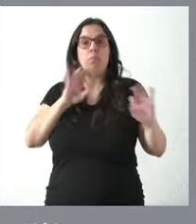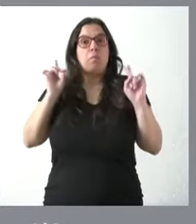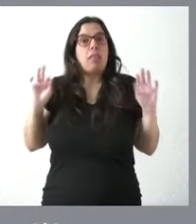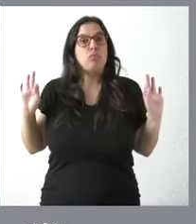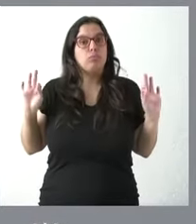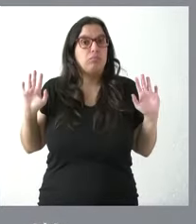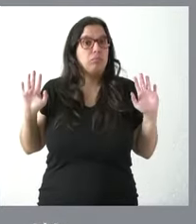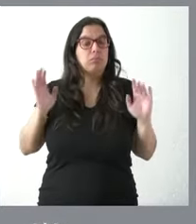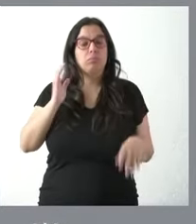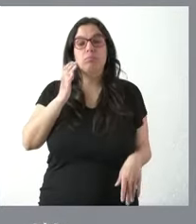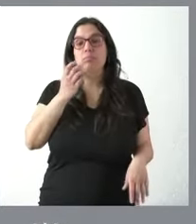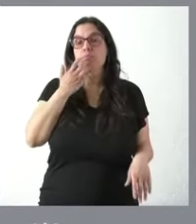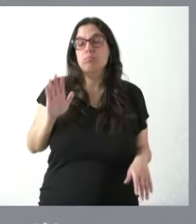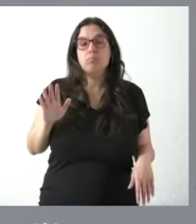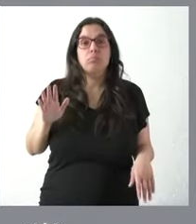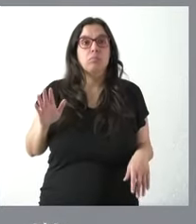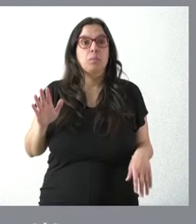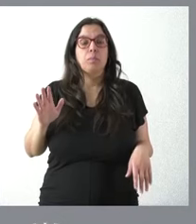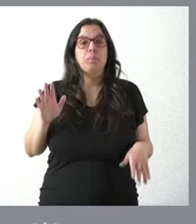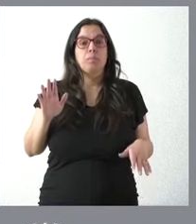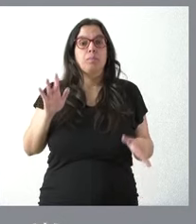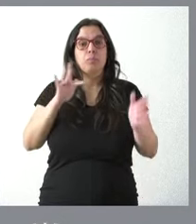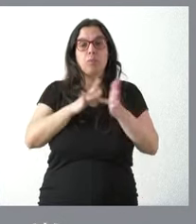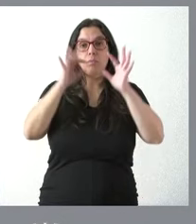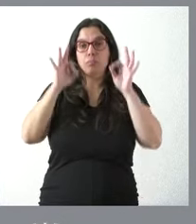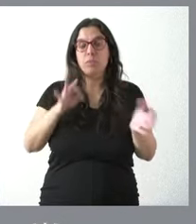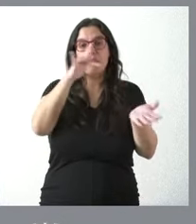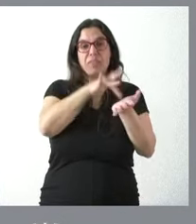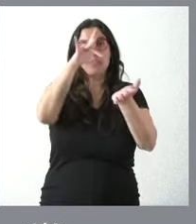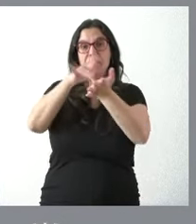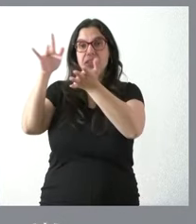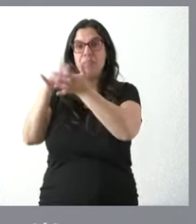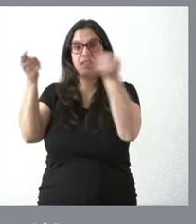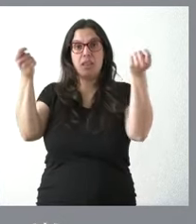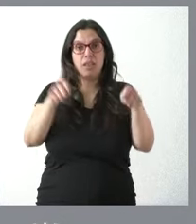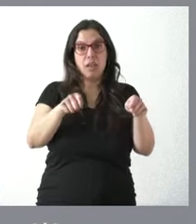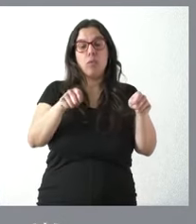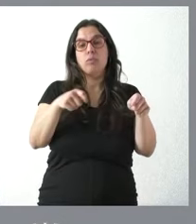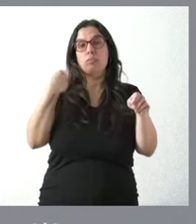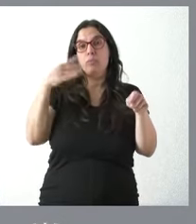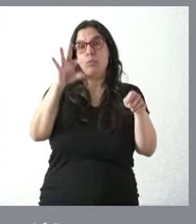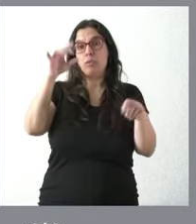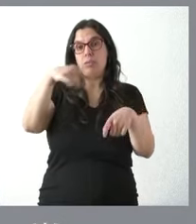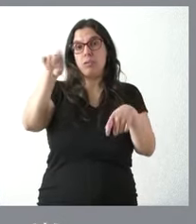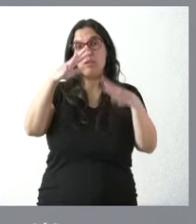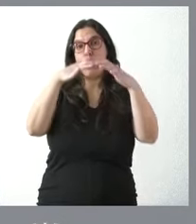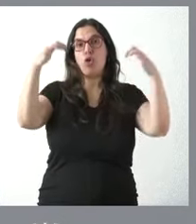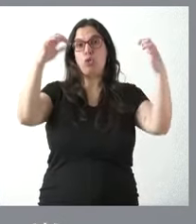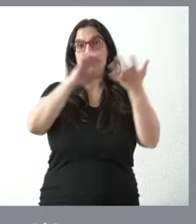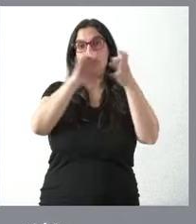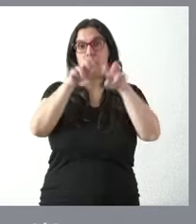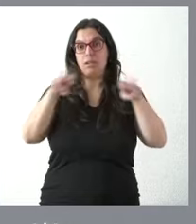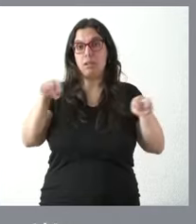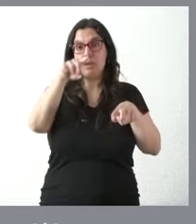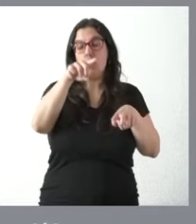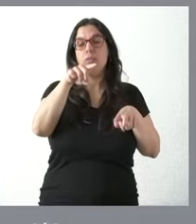para que se fije el calendario de sesiones por parte de las cortes de Castilla y León en